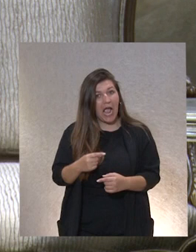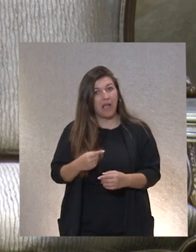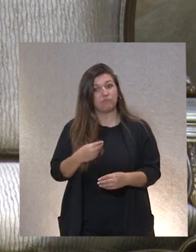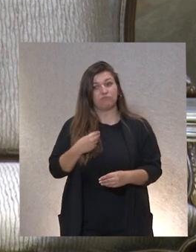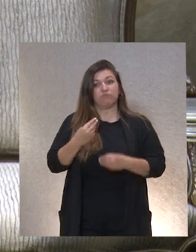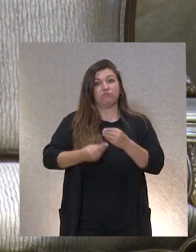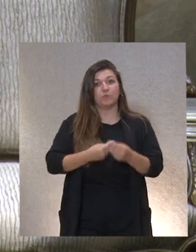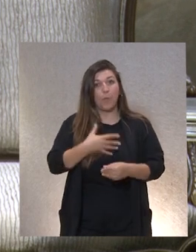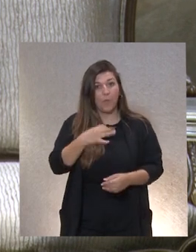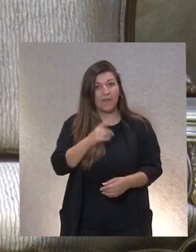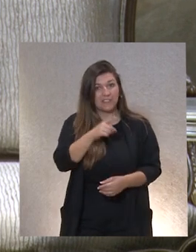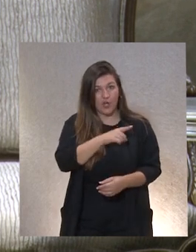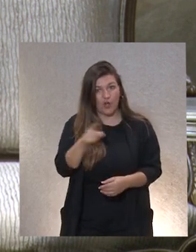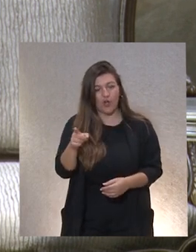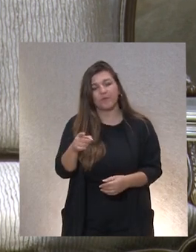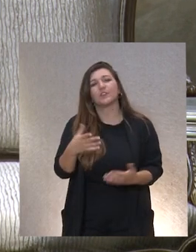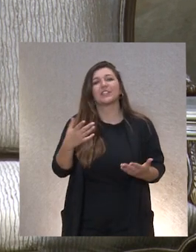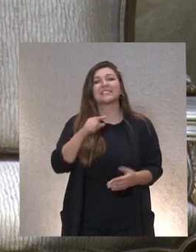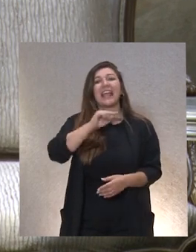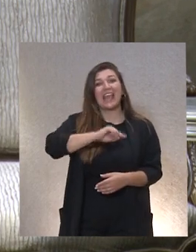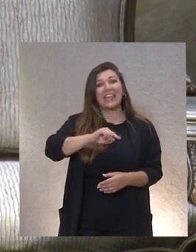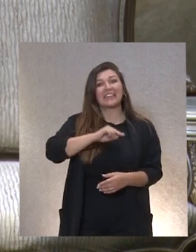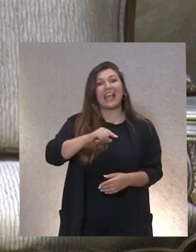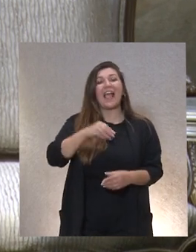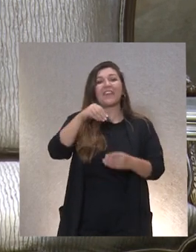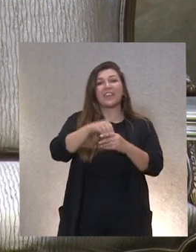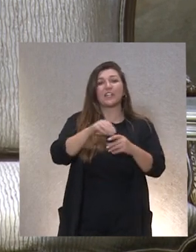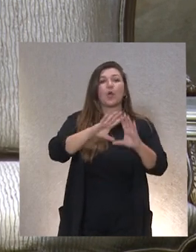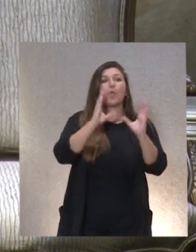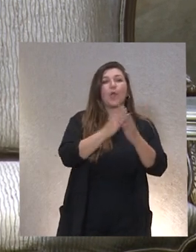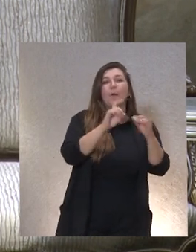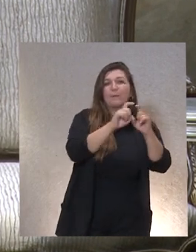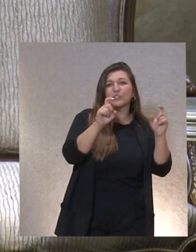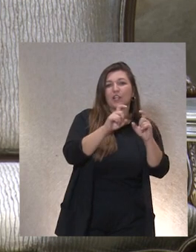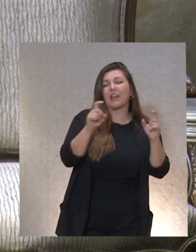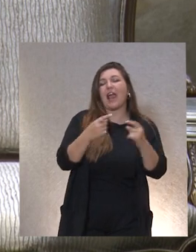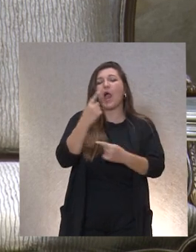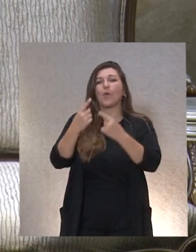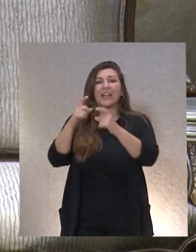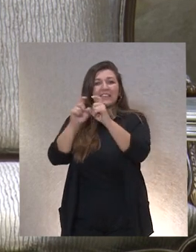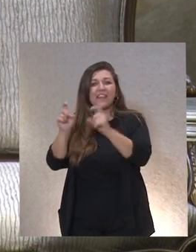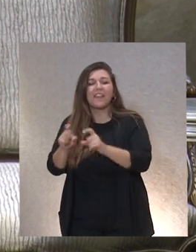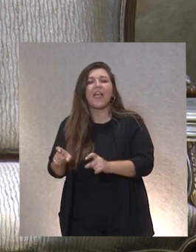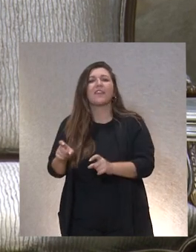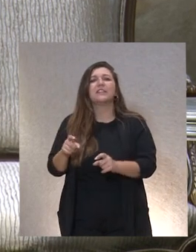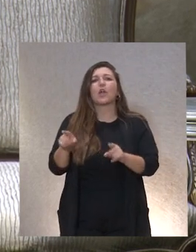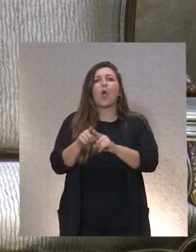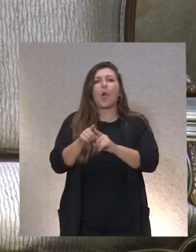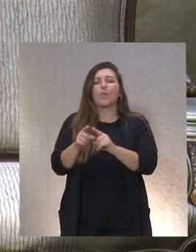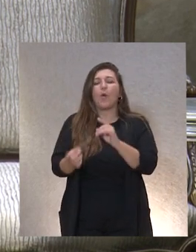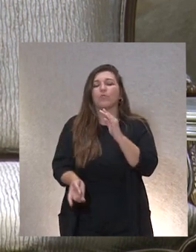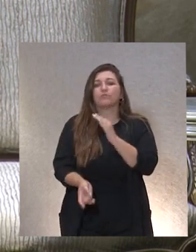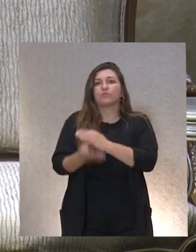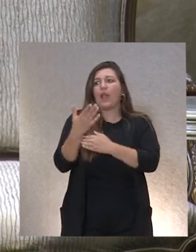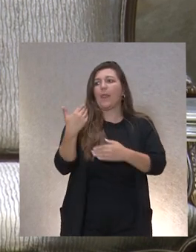ética se ha incorporado al relato del mundo empresarial y de algunas entidades como si se tratara de un reciente descubrimiento. Se han dado